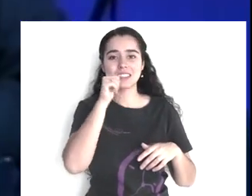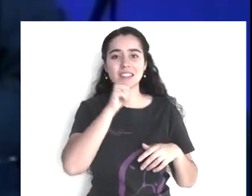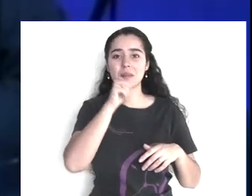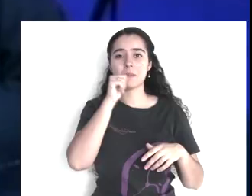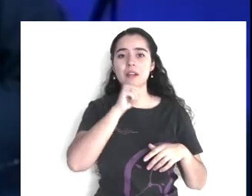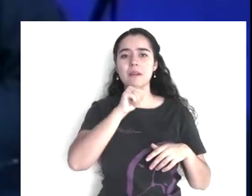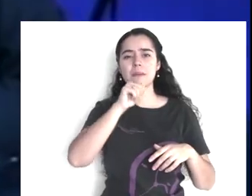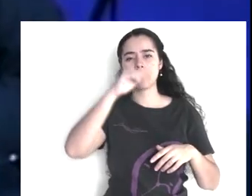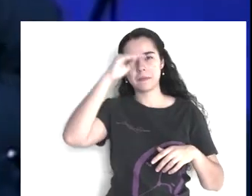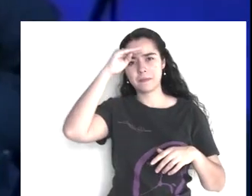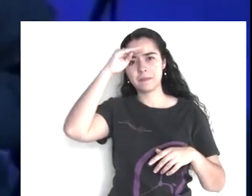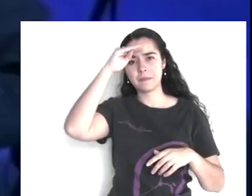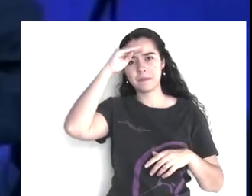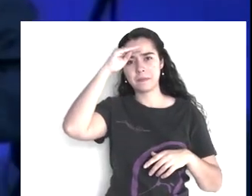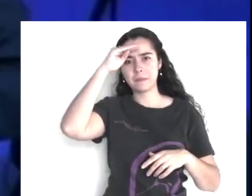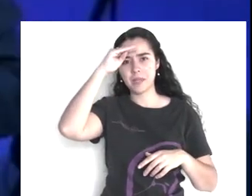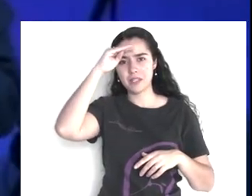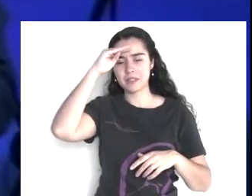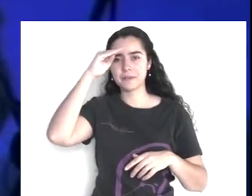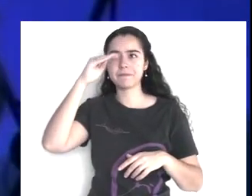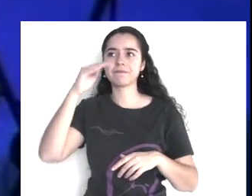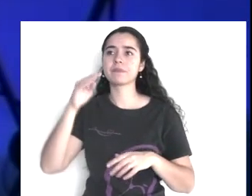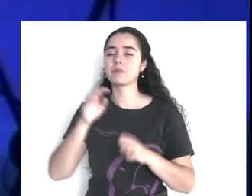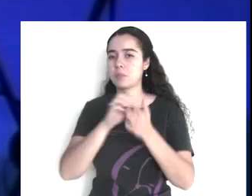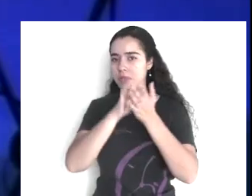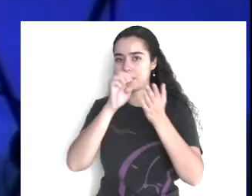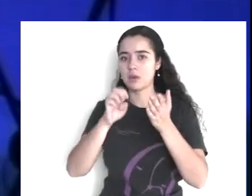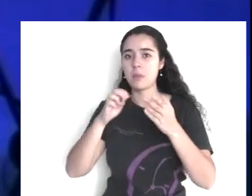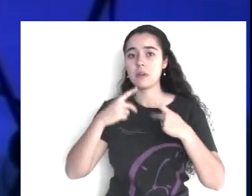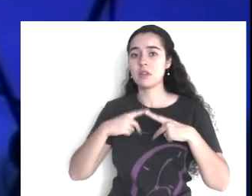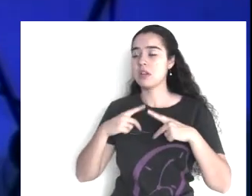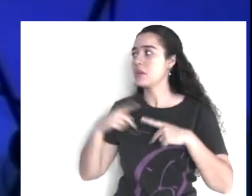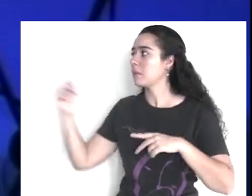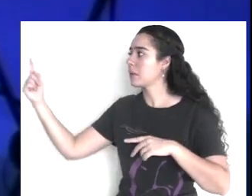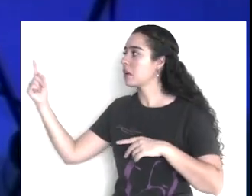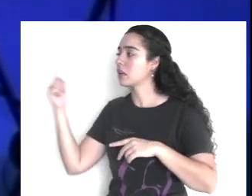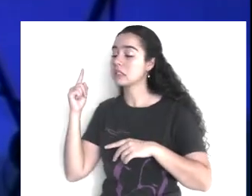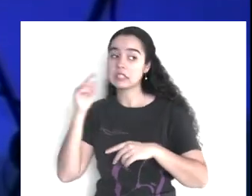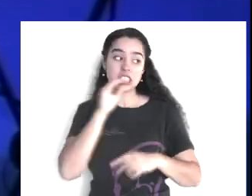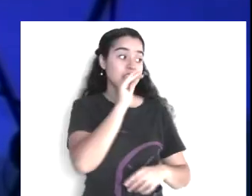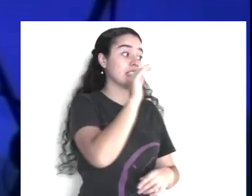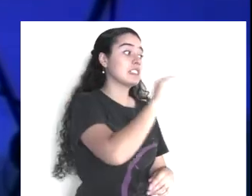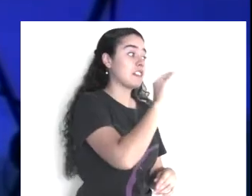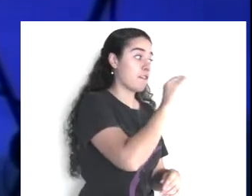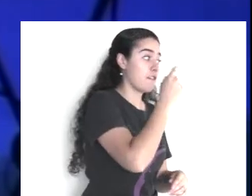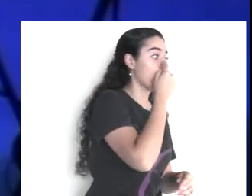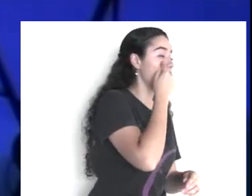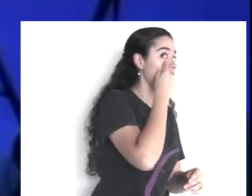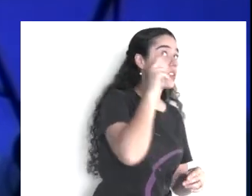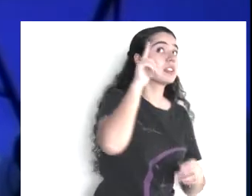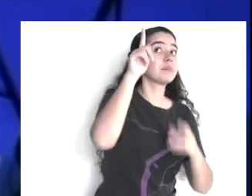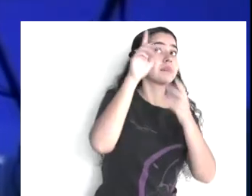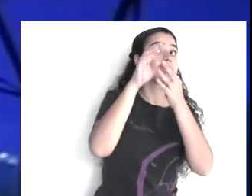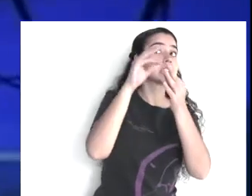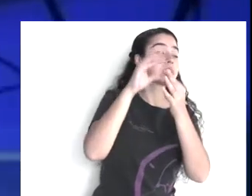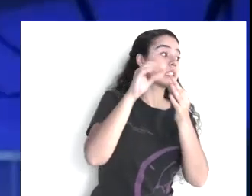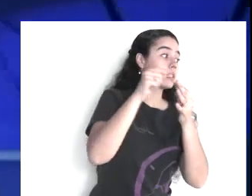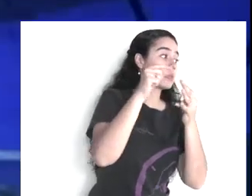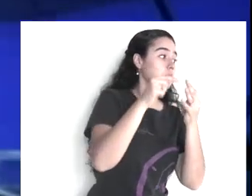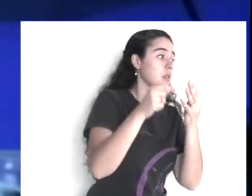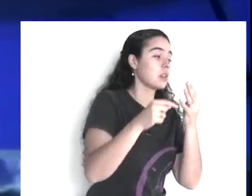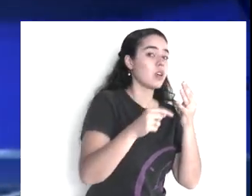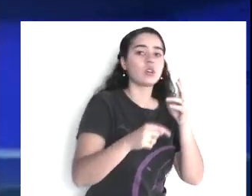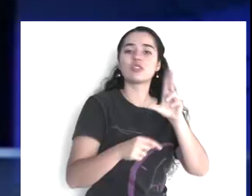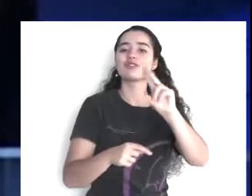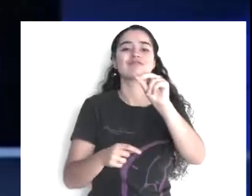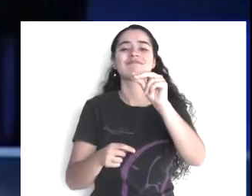corazón, a todas las cosas, que se hablan, aquí aplicar el corazón, significa creer,